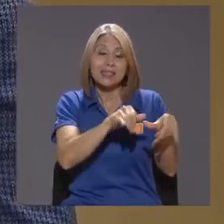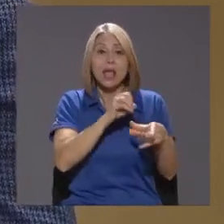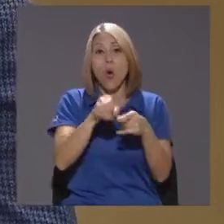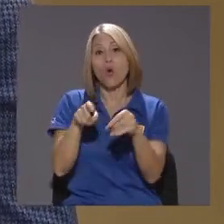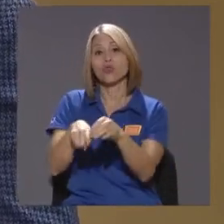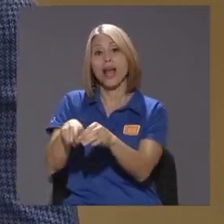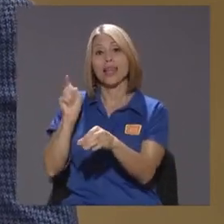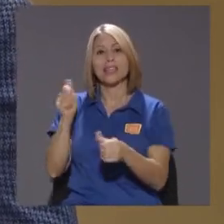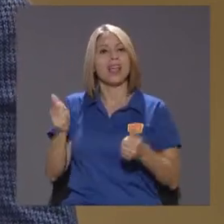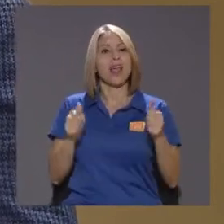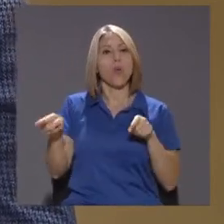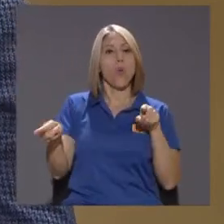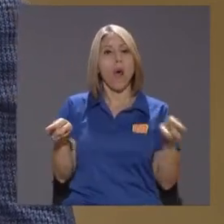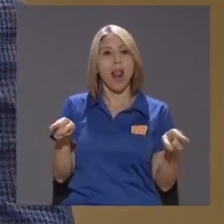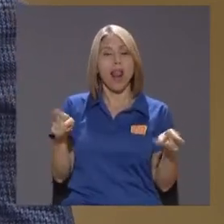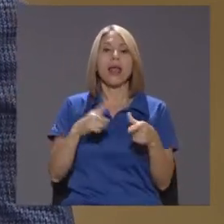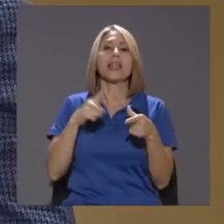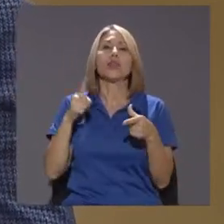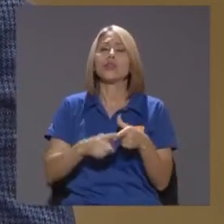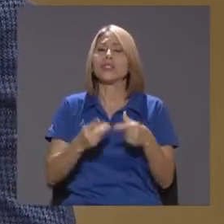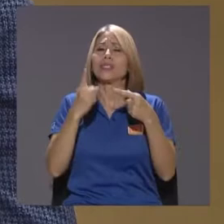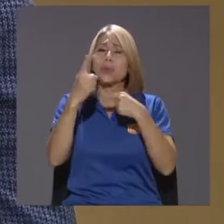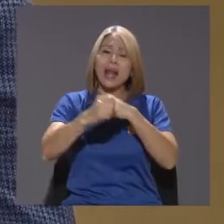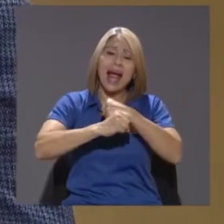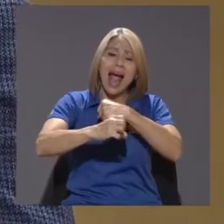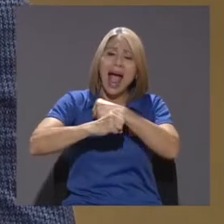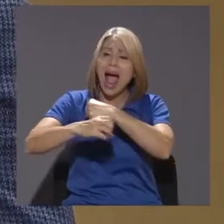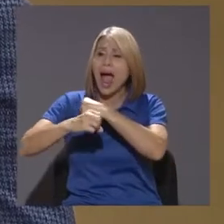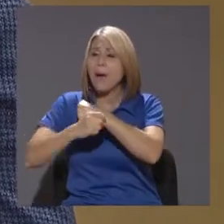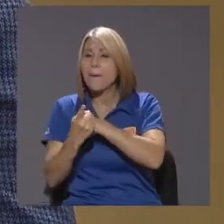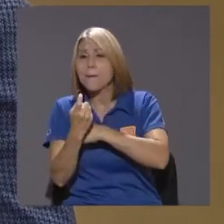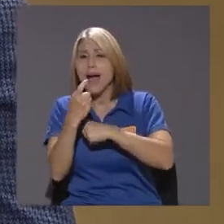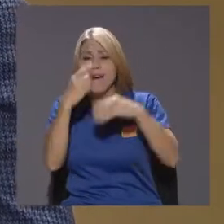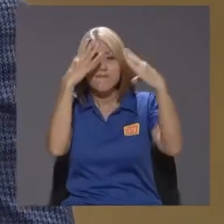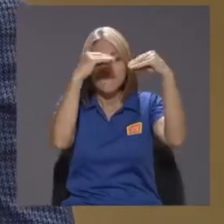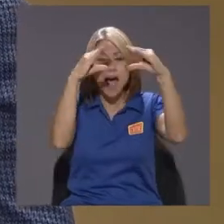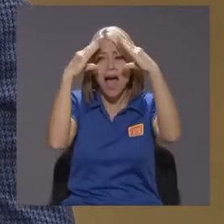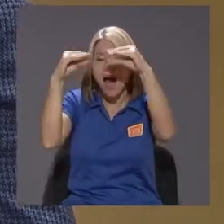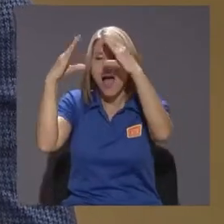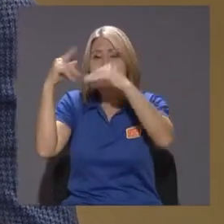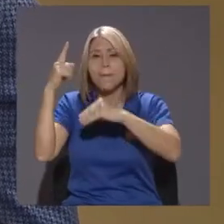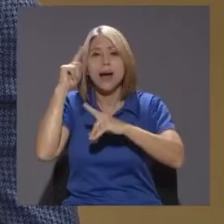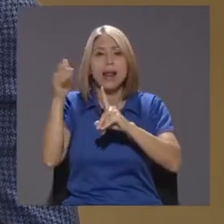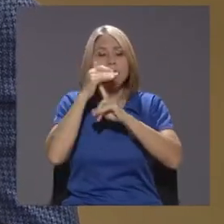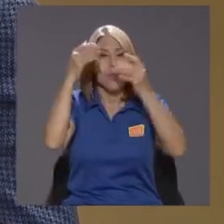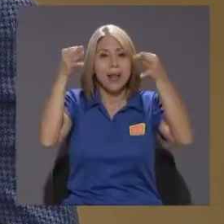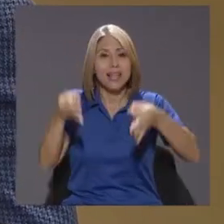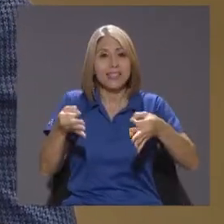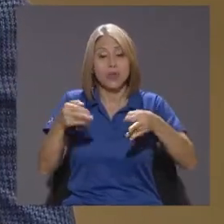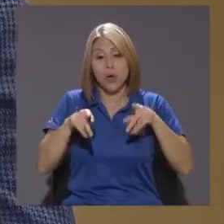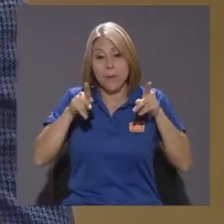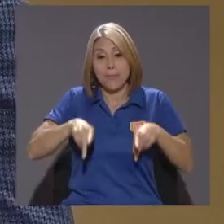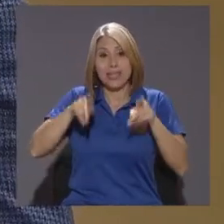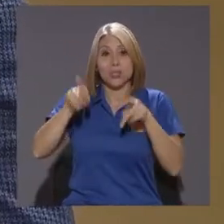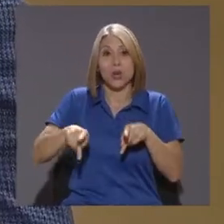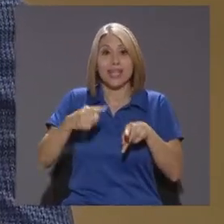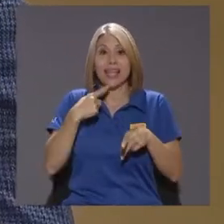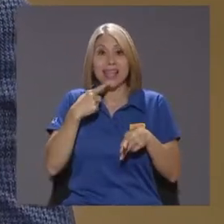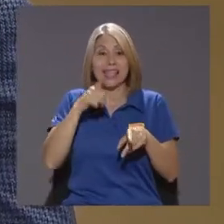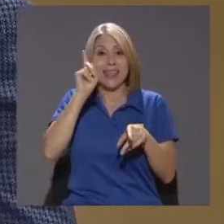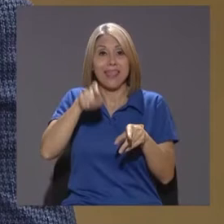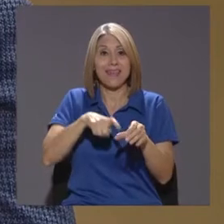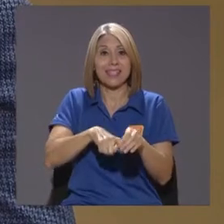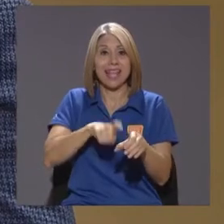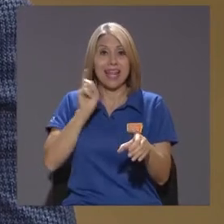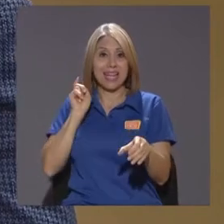O sea Cargada De desinformación Alrededor De la decisión Aquellos que decían Que hay que salirse Lo